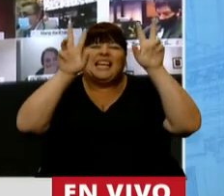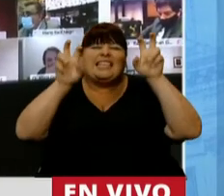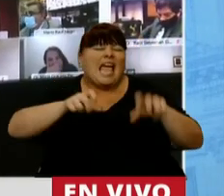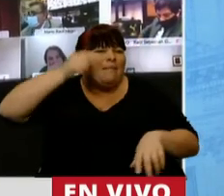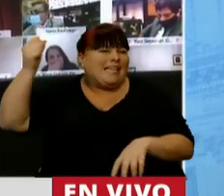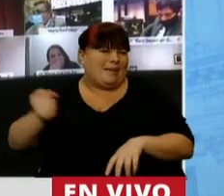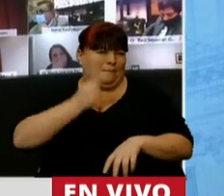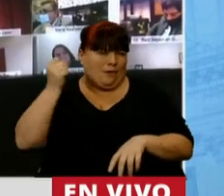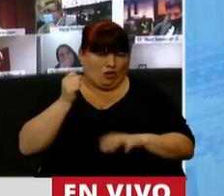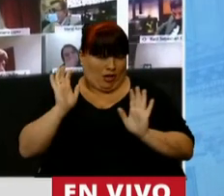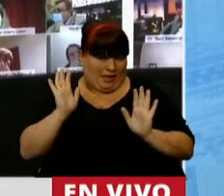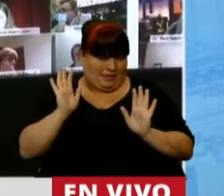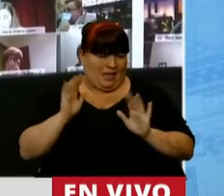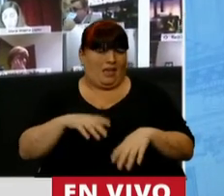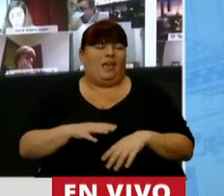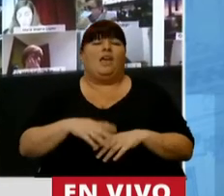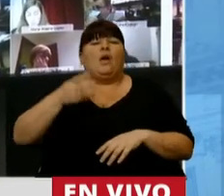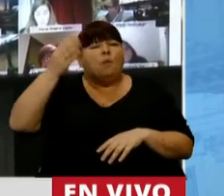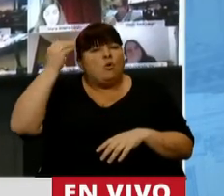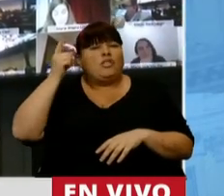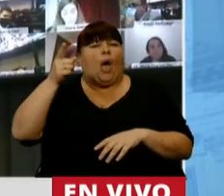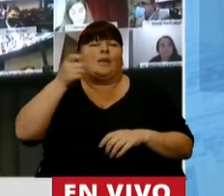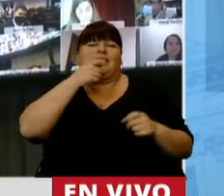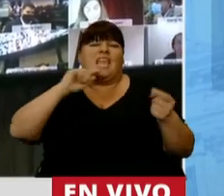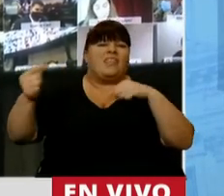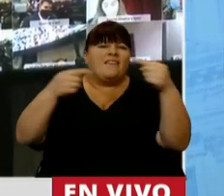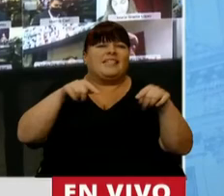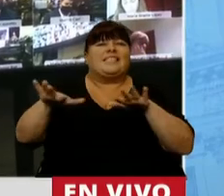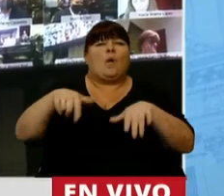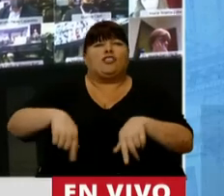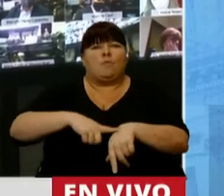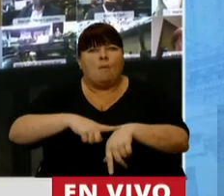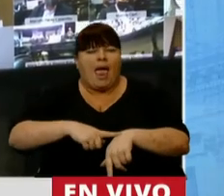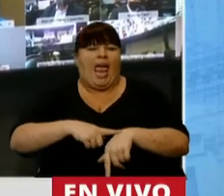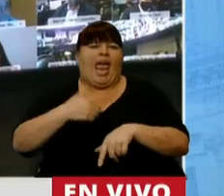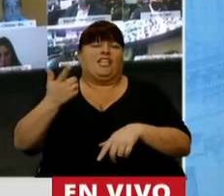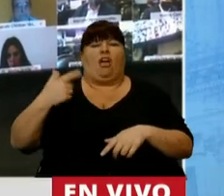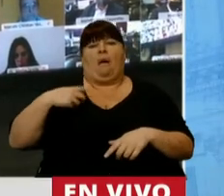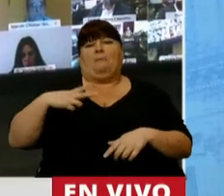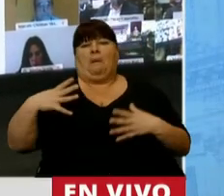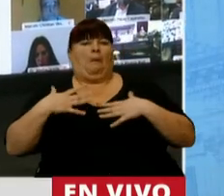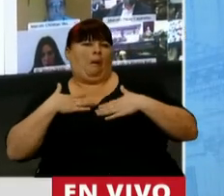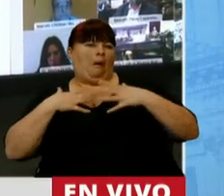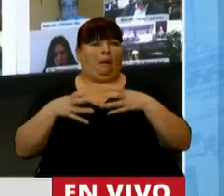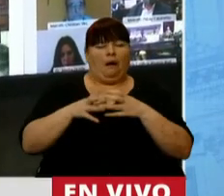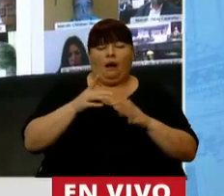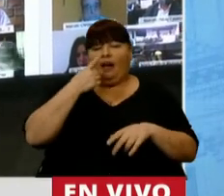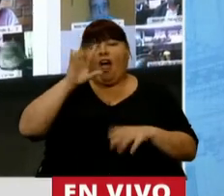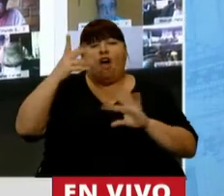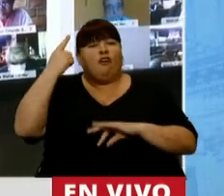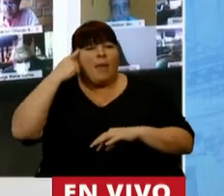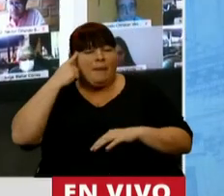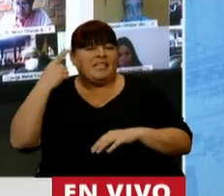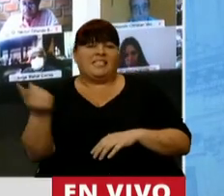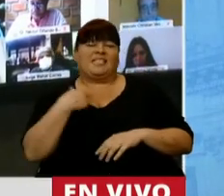trascendentes que muchas veces en las disputas coyunturales, en los personalismos, en las creencias